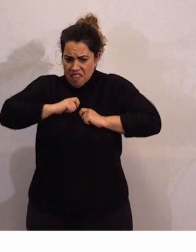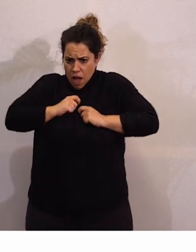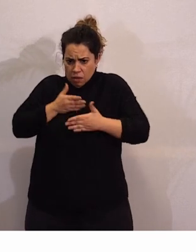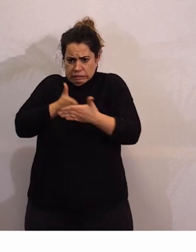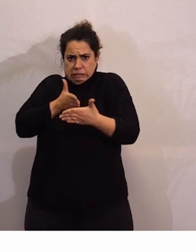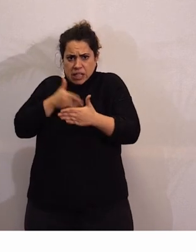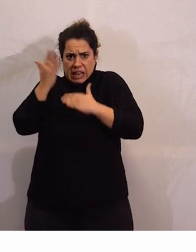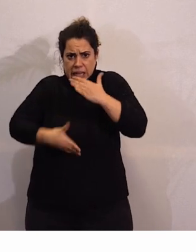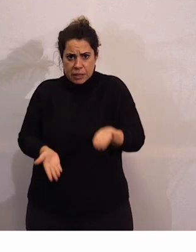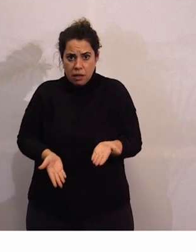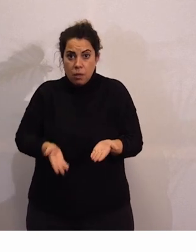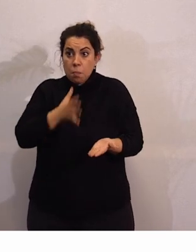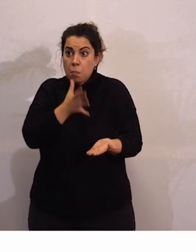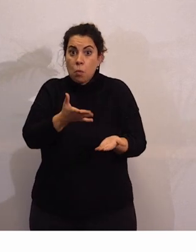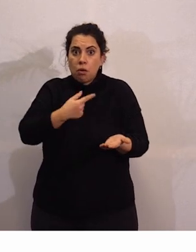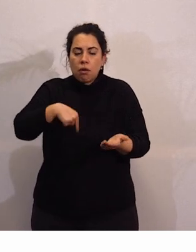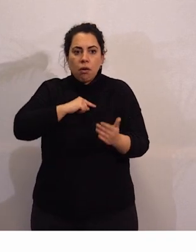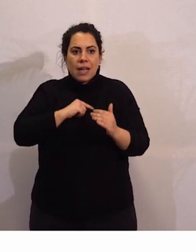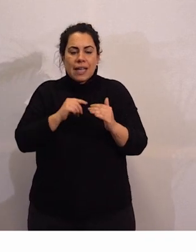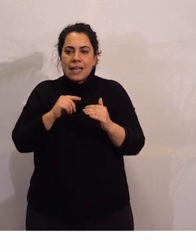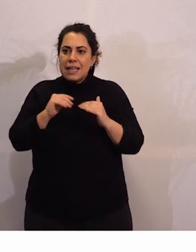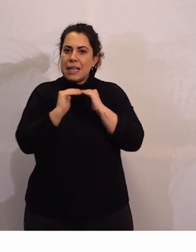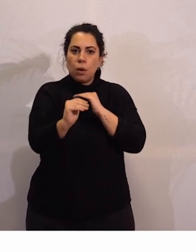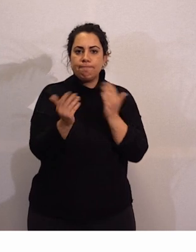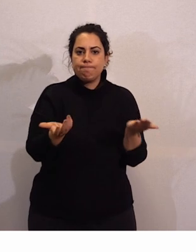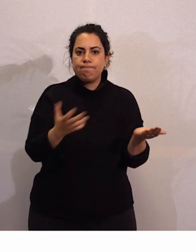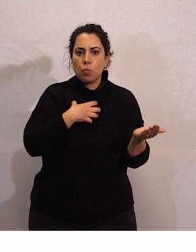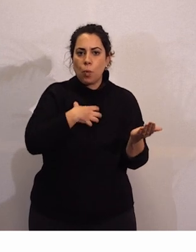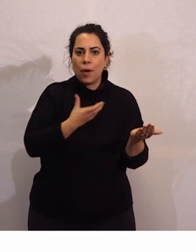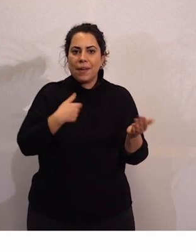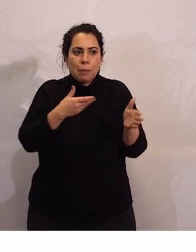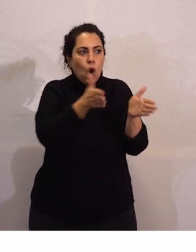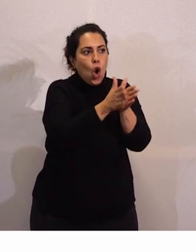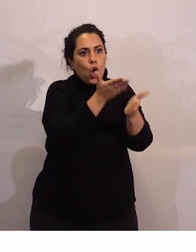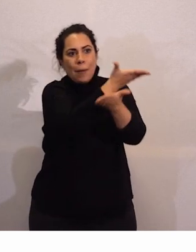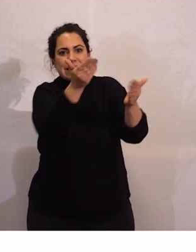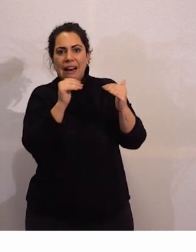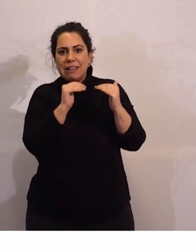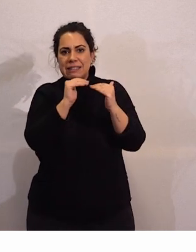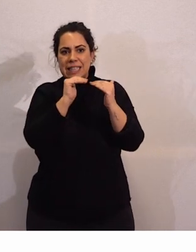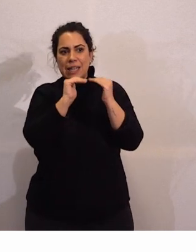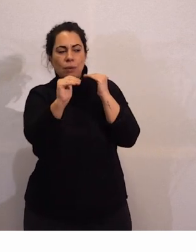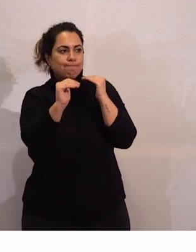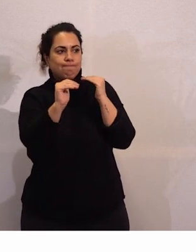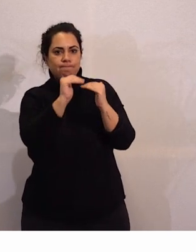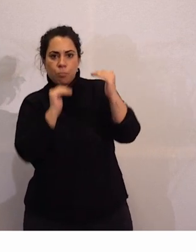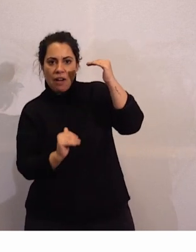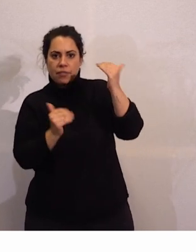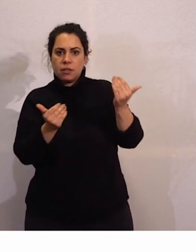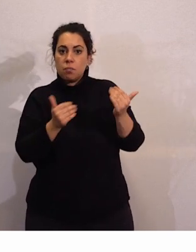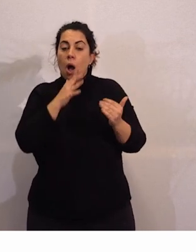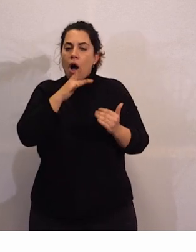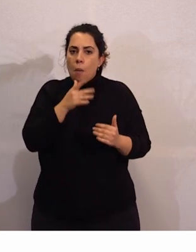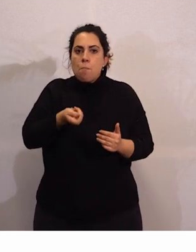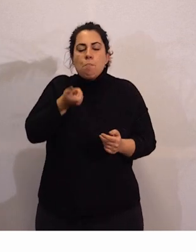porque no podíamos estar en igualdad de condiciones con los demás compañeros y compañeras. ahora vamos teniendo